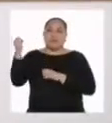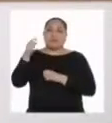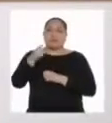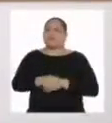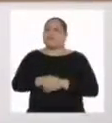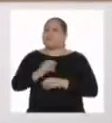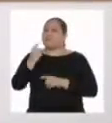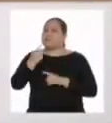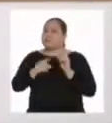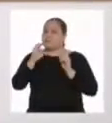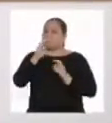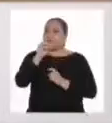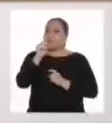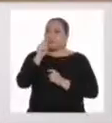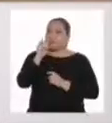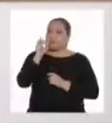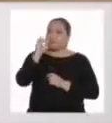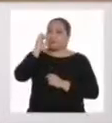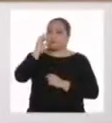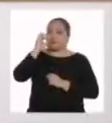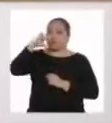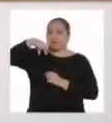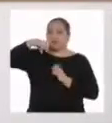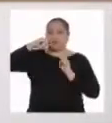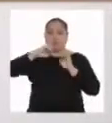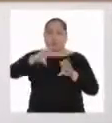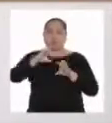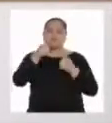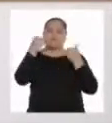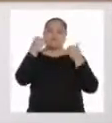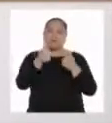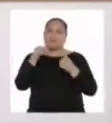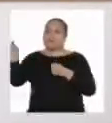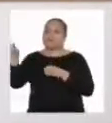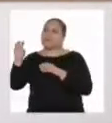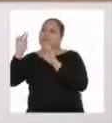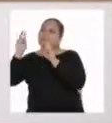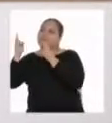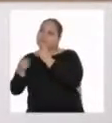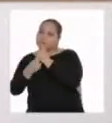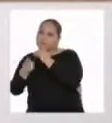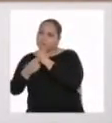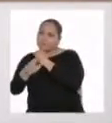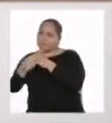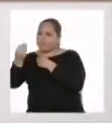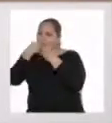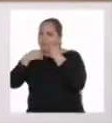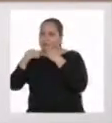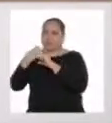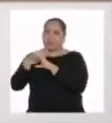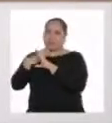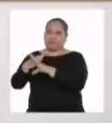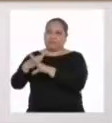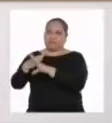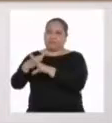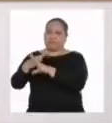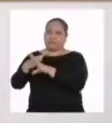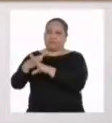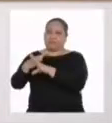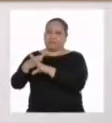vale totalmente la pena. Al tener los alimentos correctamente refrigerados, podrán evitarse